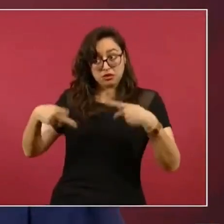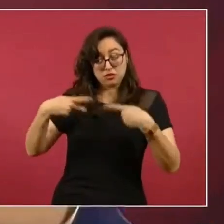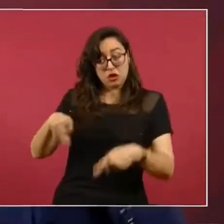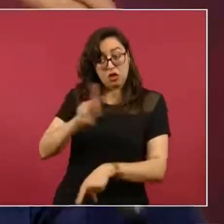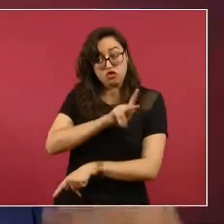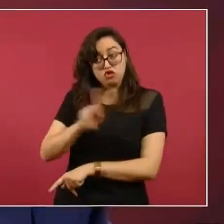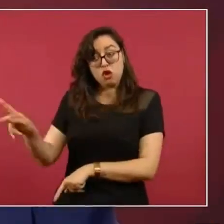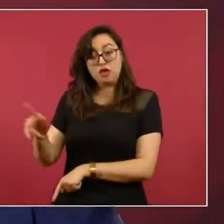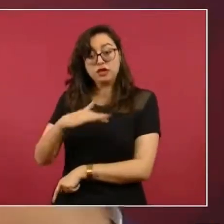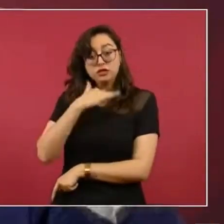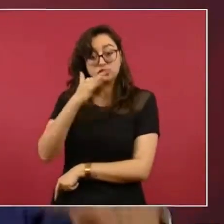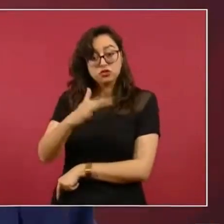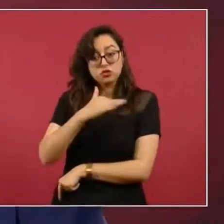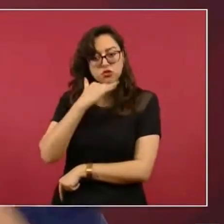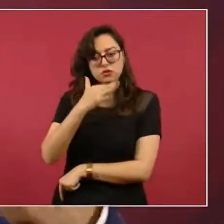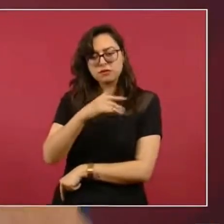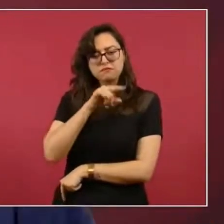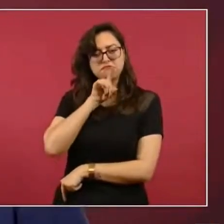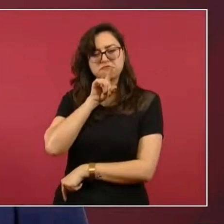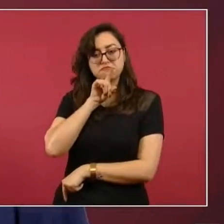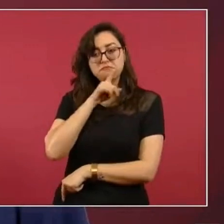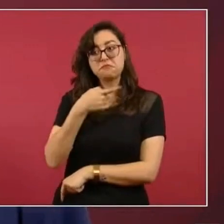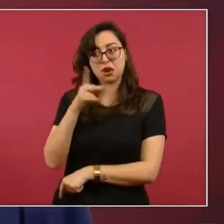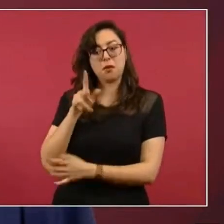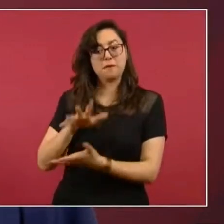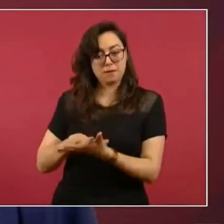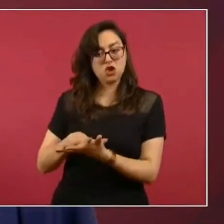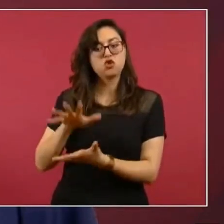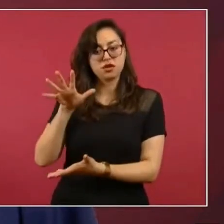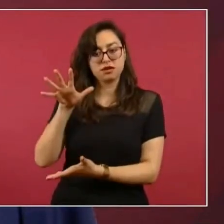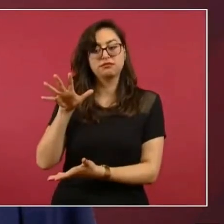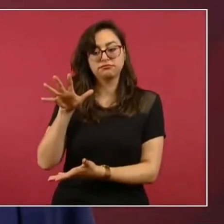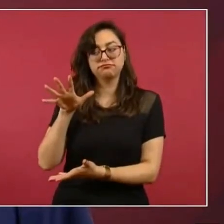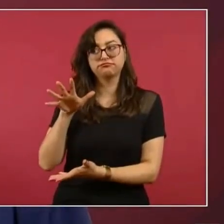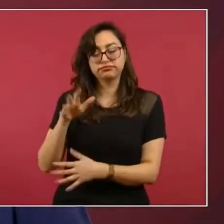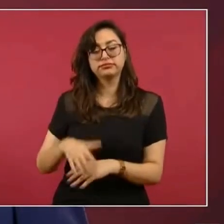Pero está mal el Poder Judicial.